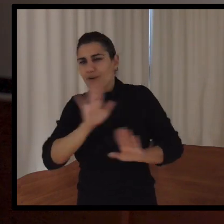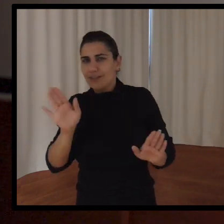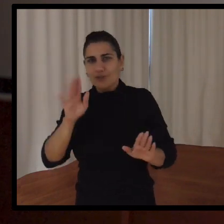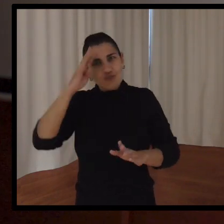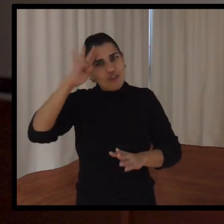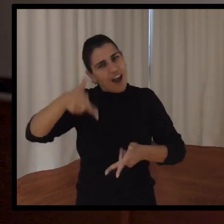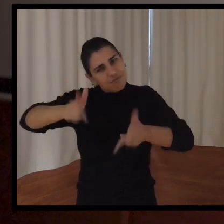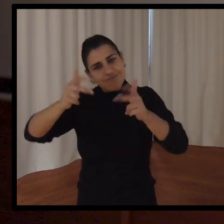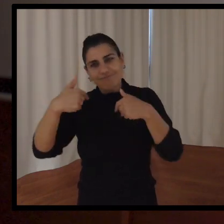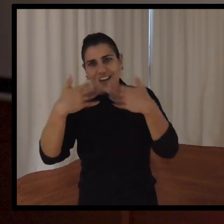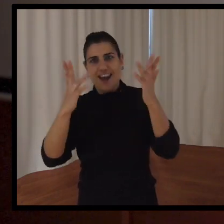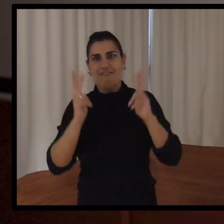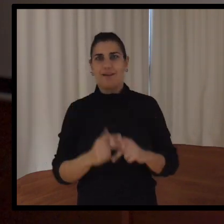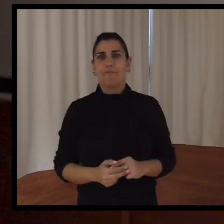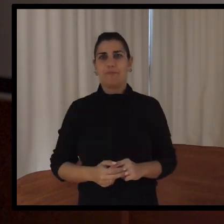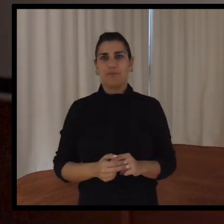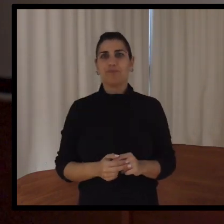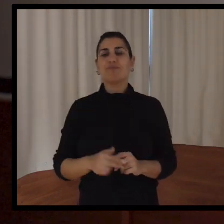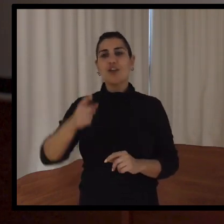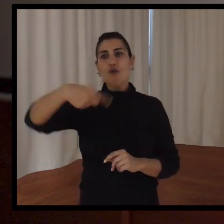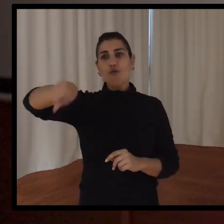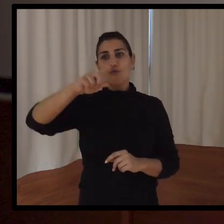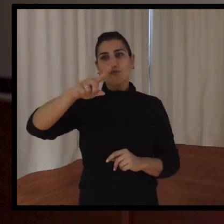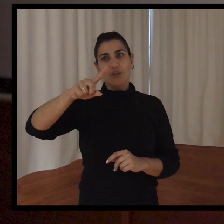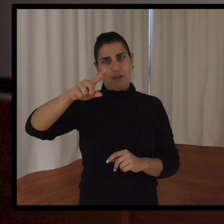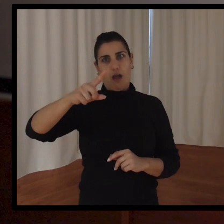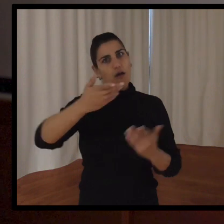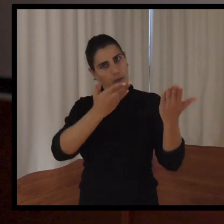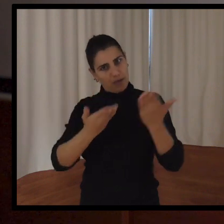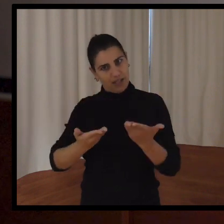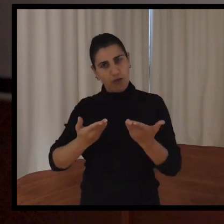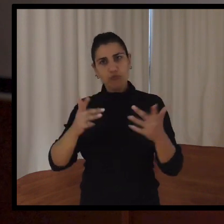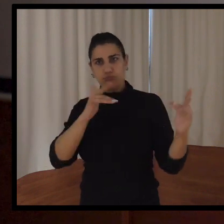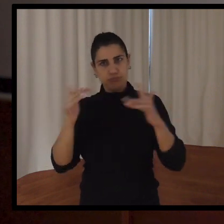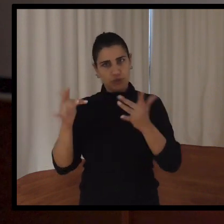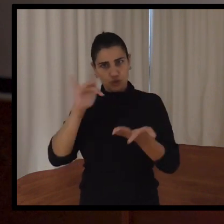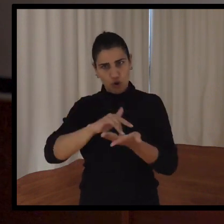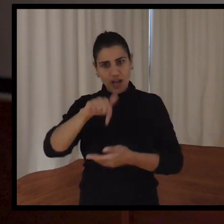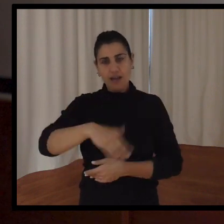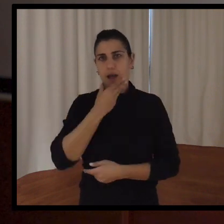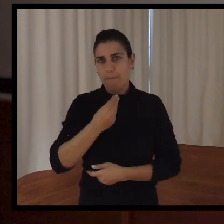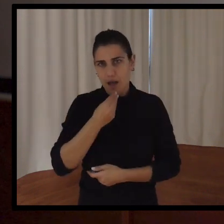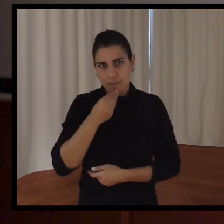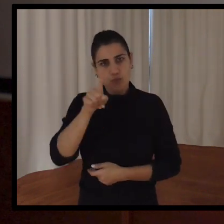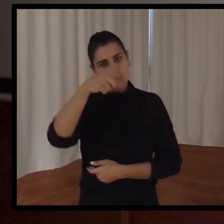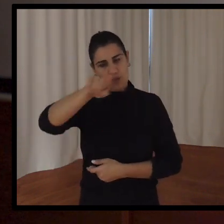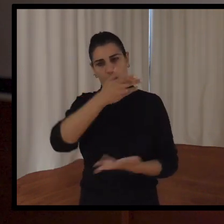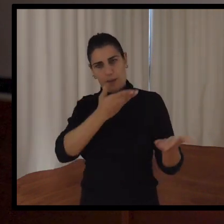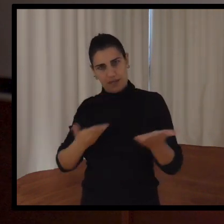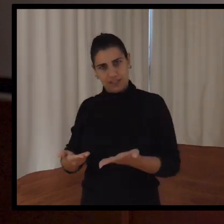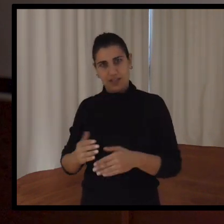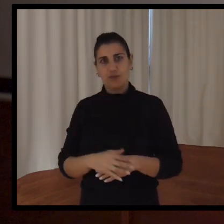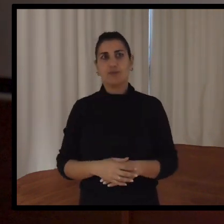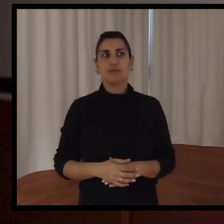Y que están invitados a vernos a todos nuestros partidos cuando sean aquí en Las Palmas. Que se hace una liga canaria esta próxima